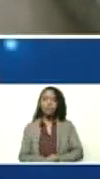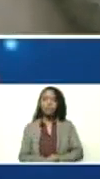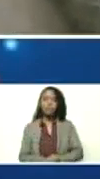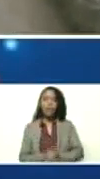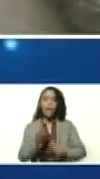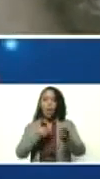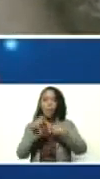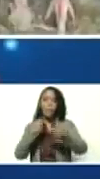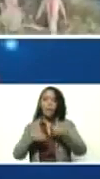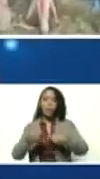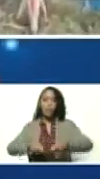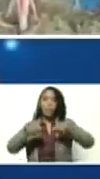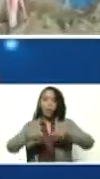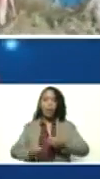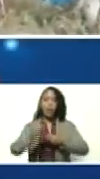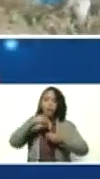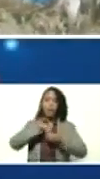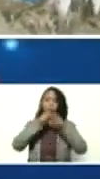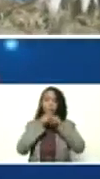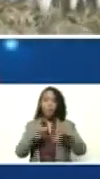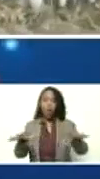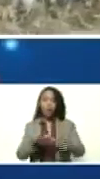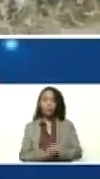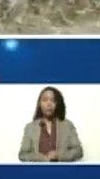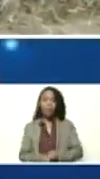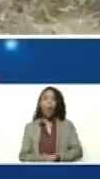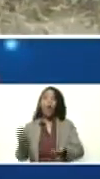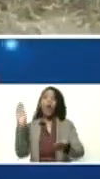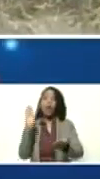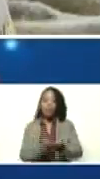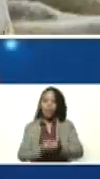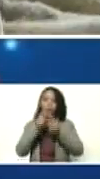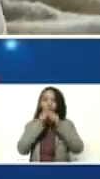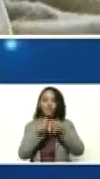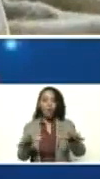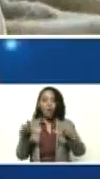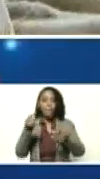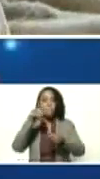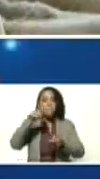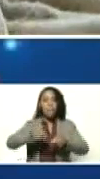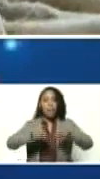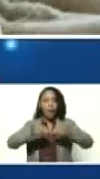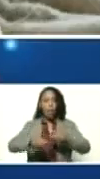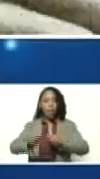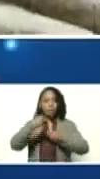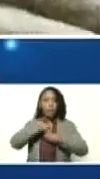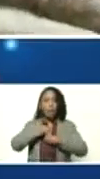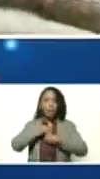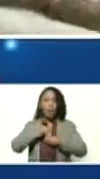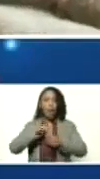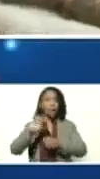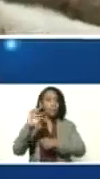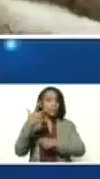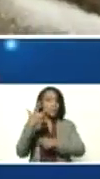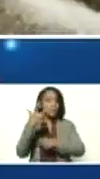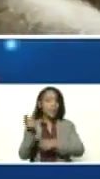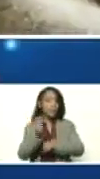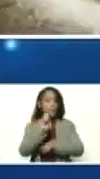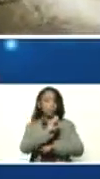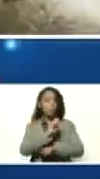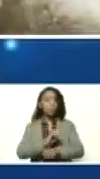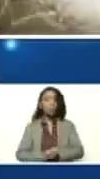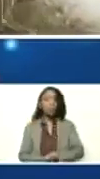comercio, el mercado interno se expandió. Nuevamente se expandió el mercado interno. En el tercer trimestre